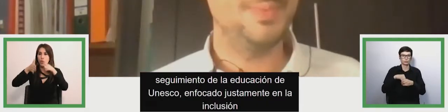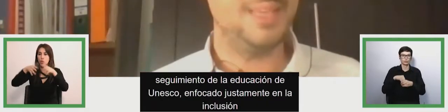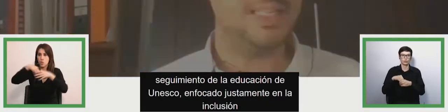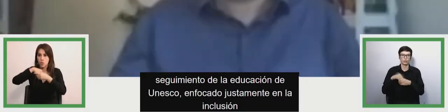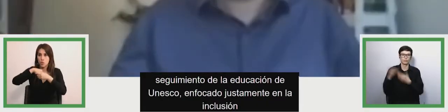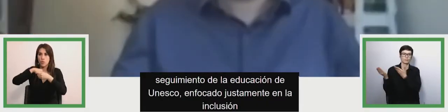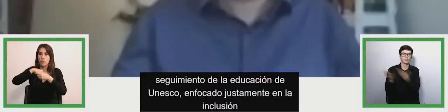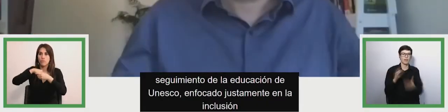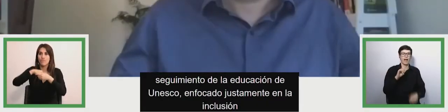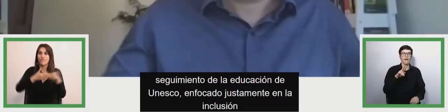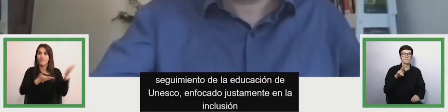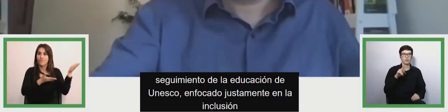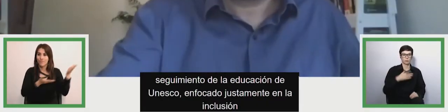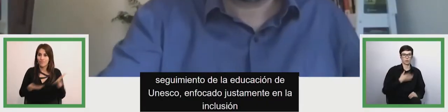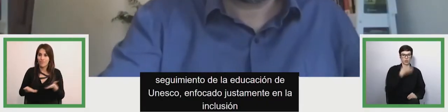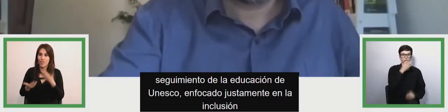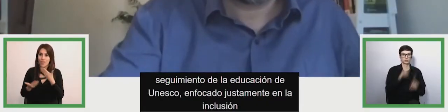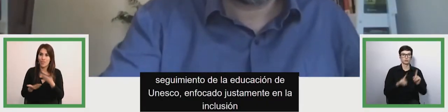favor, tienes la palabra.